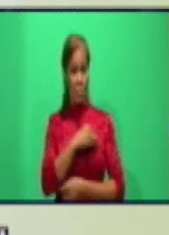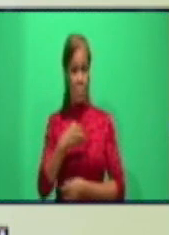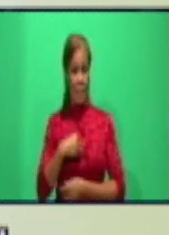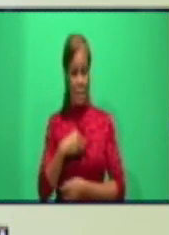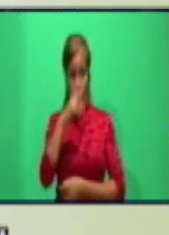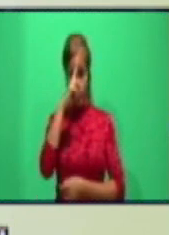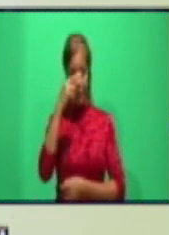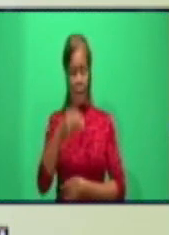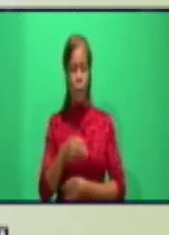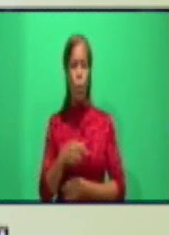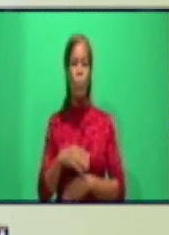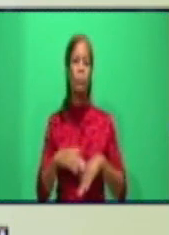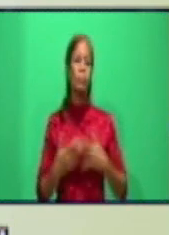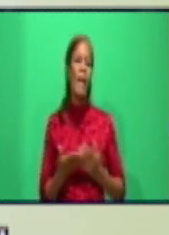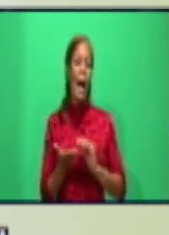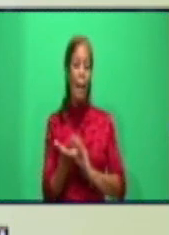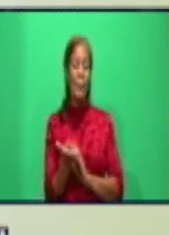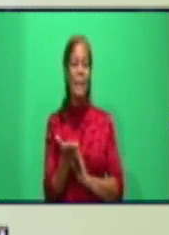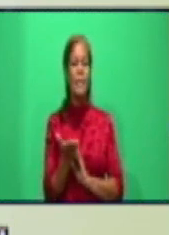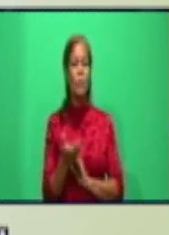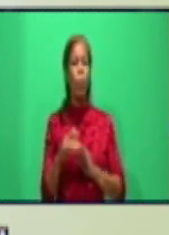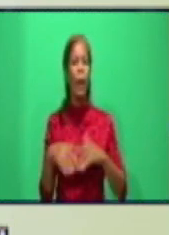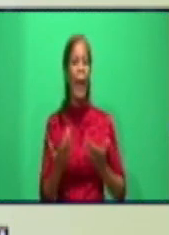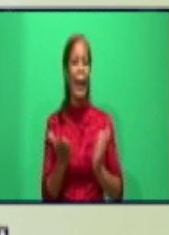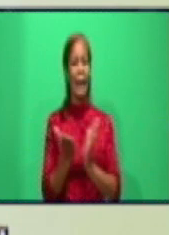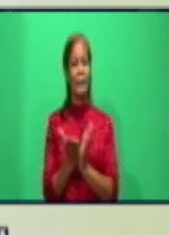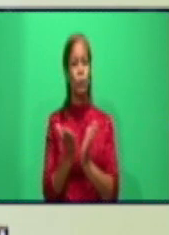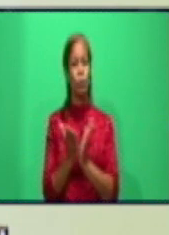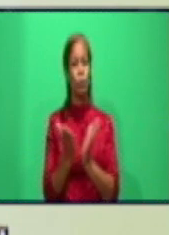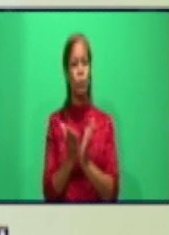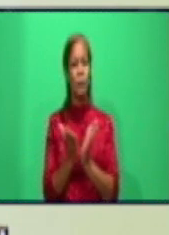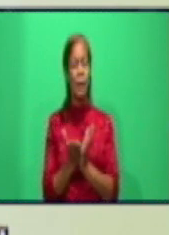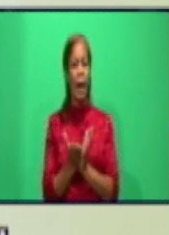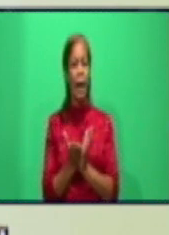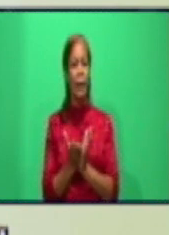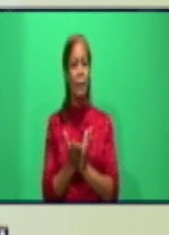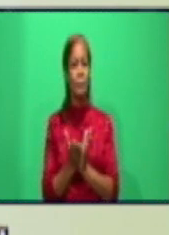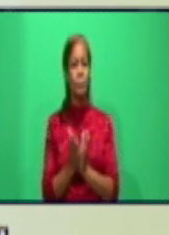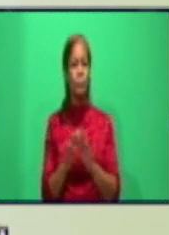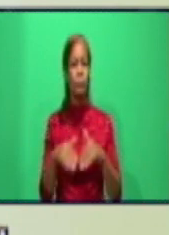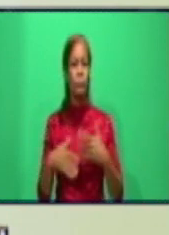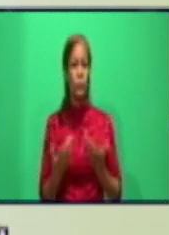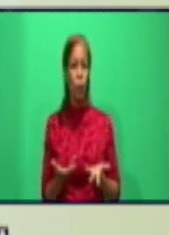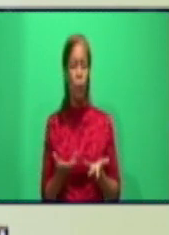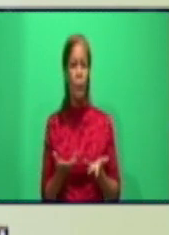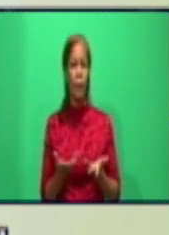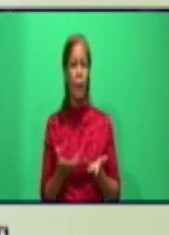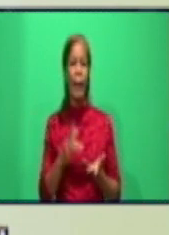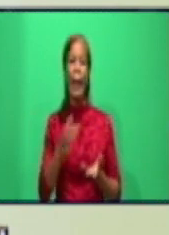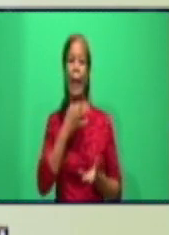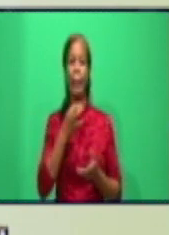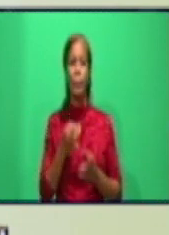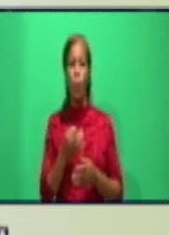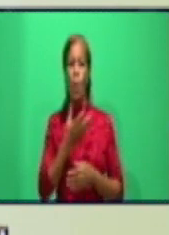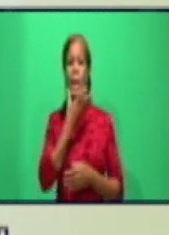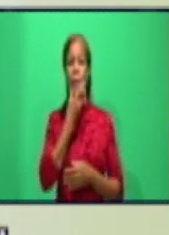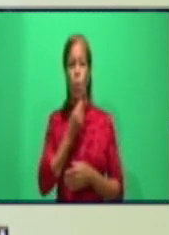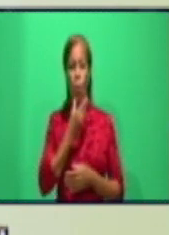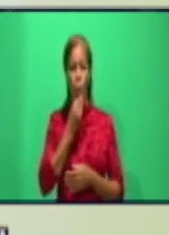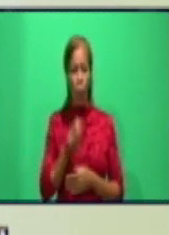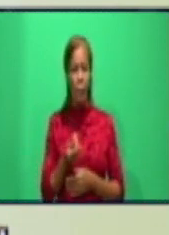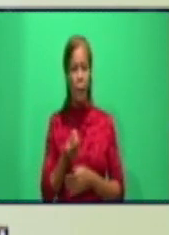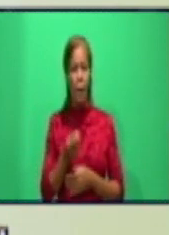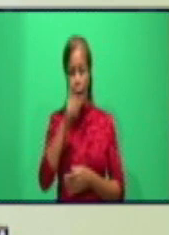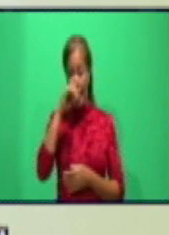ha pedido estudiar el fenómeno del confinamiento y su impacto psicológico en los jóvenes, en los adolescentes,